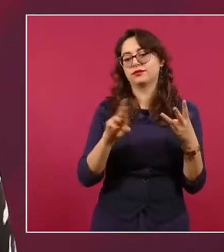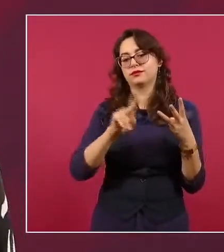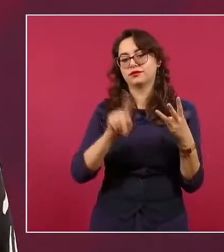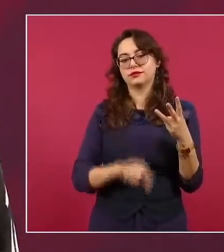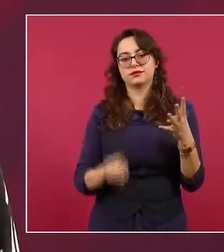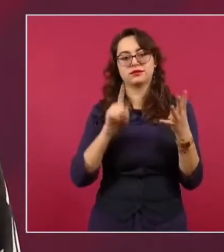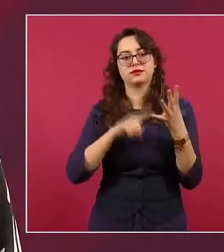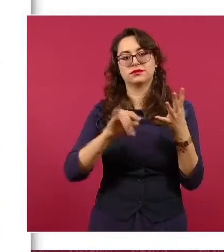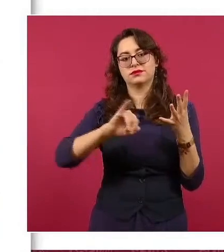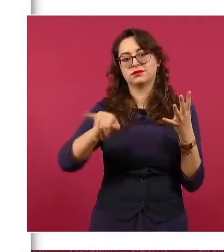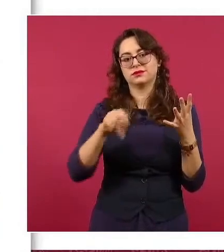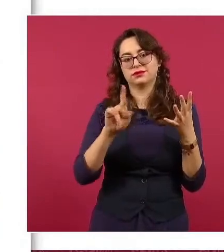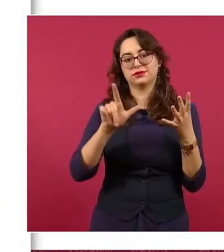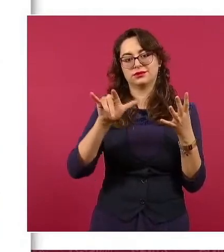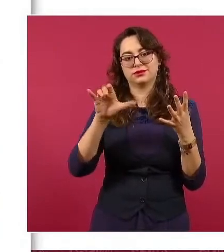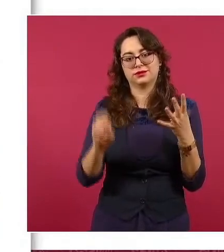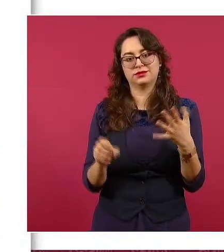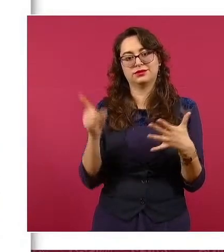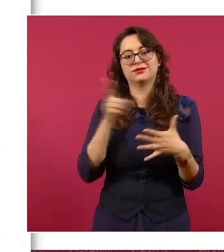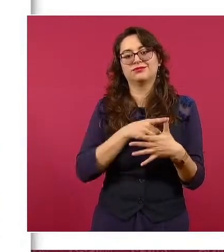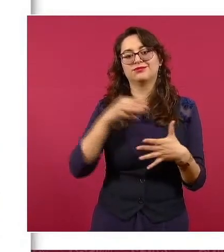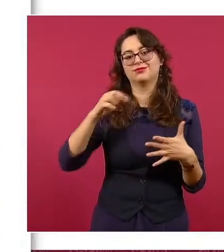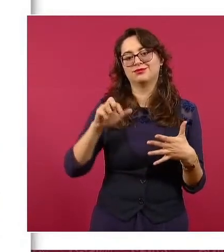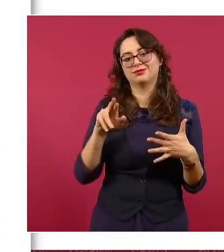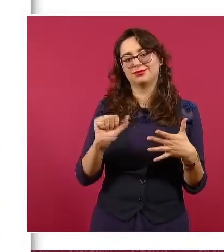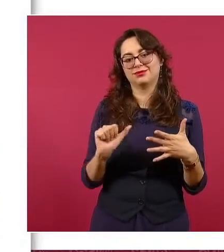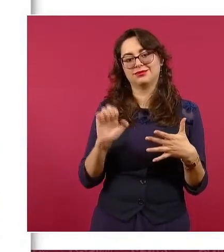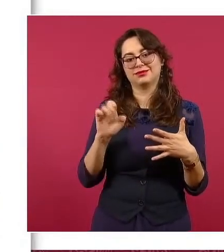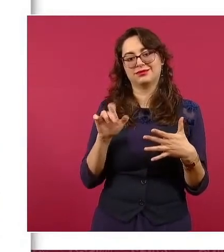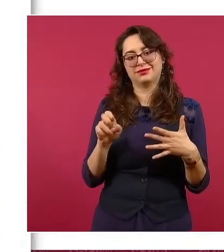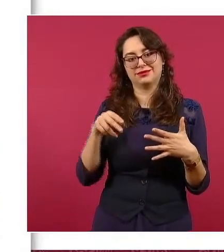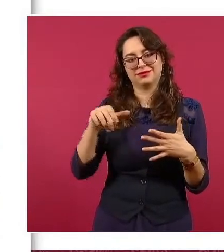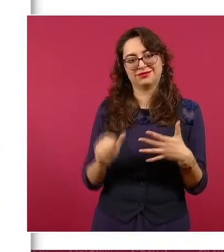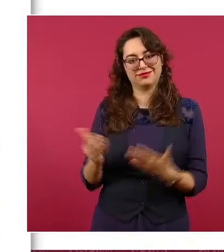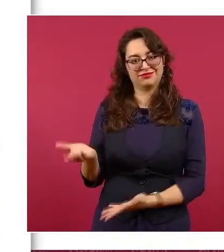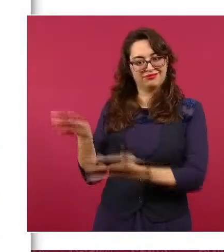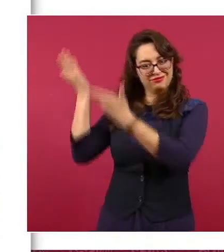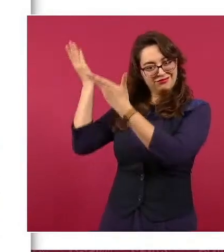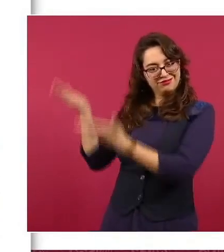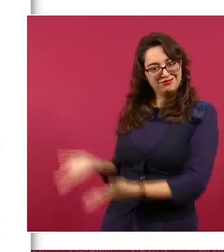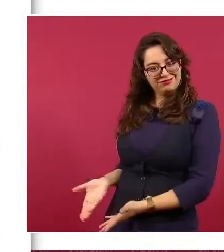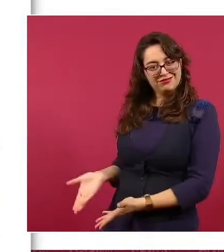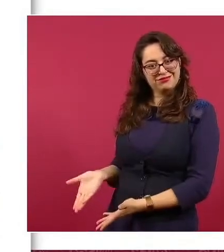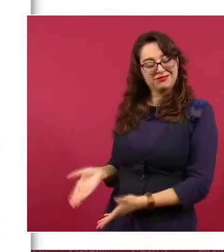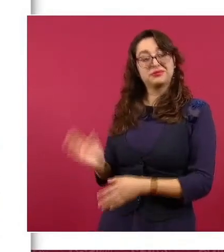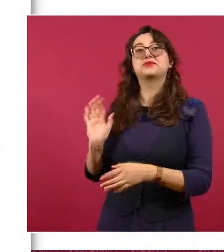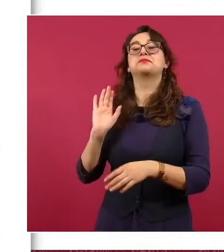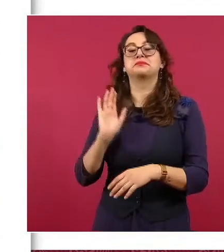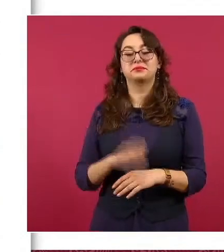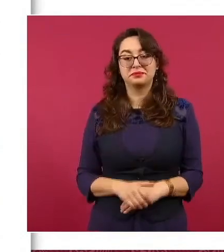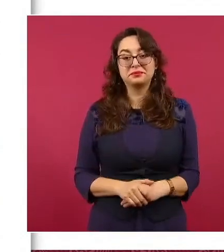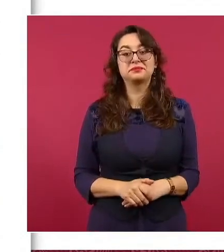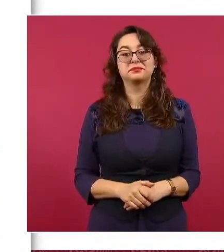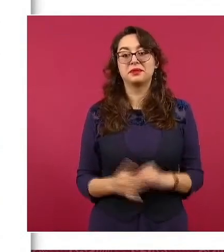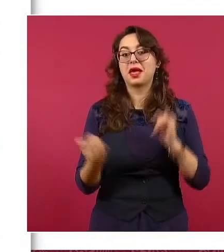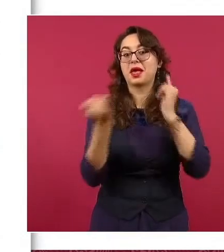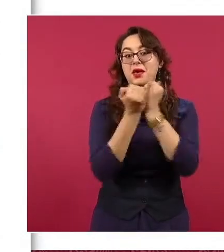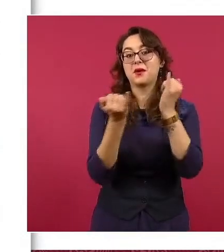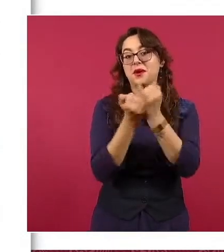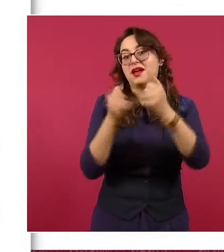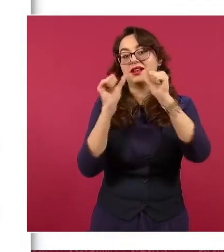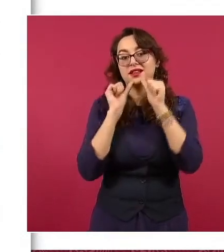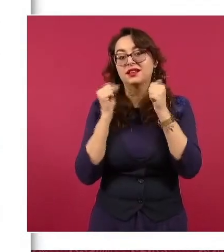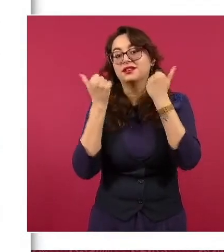Julio Frenk y María Elena Morena. Algo así como Mexicanos contra la